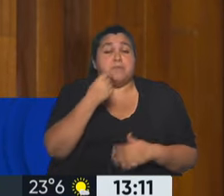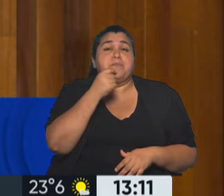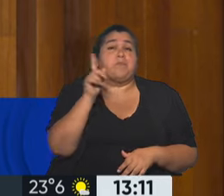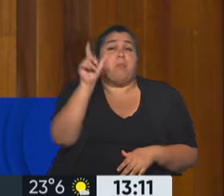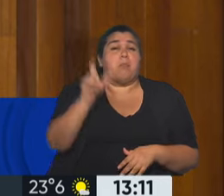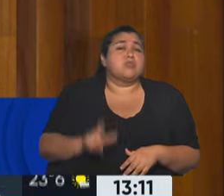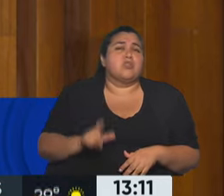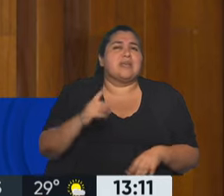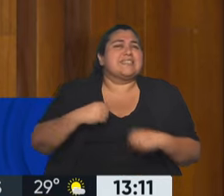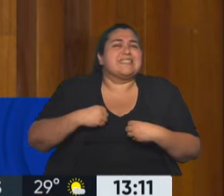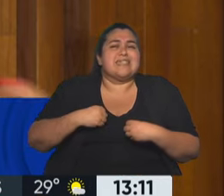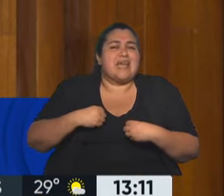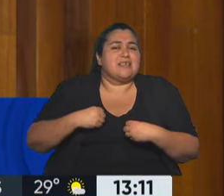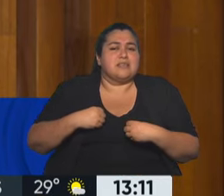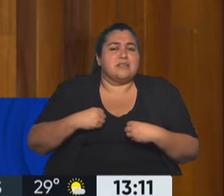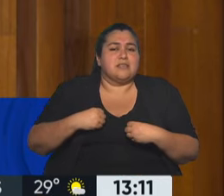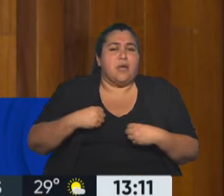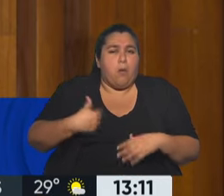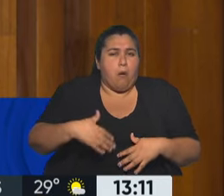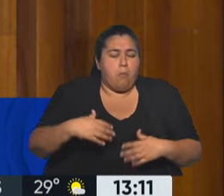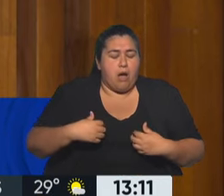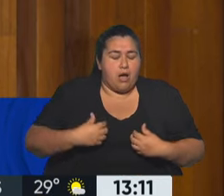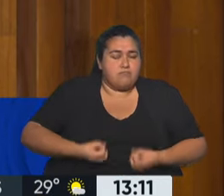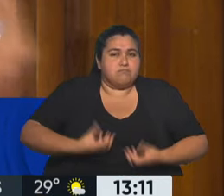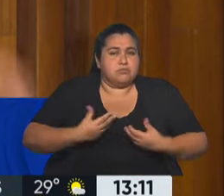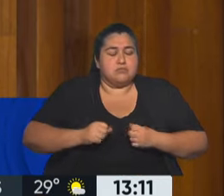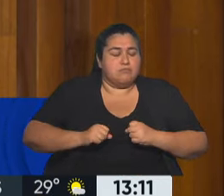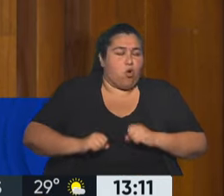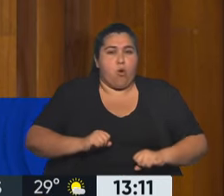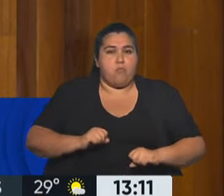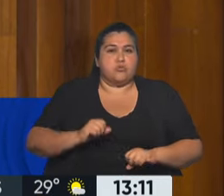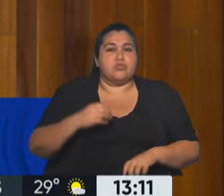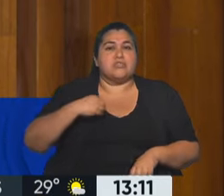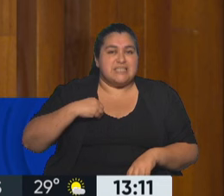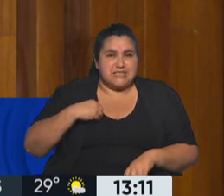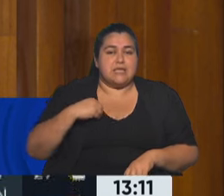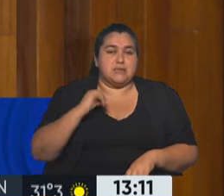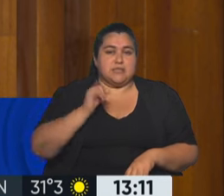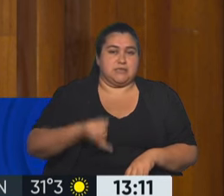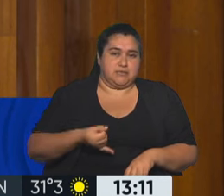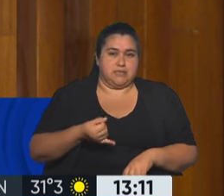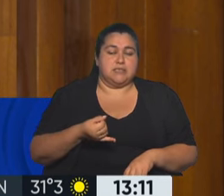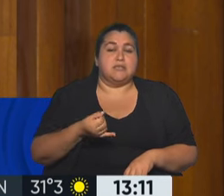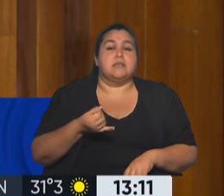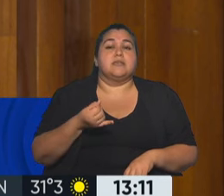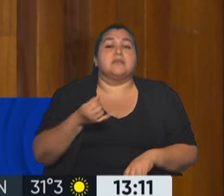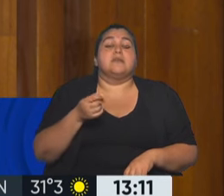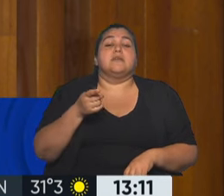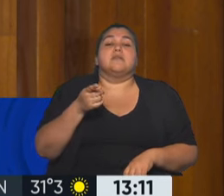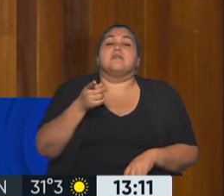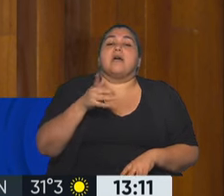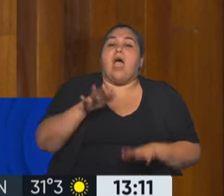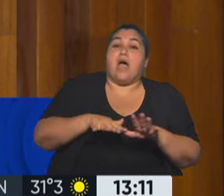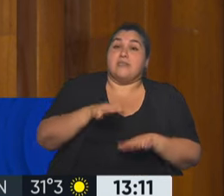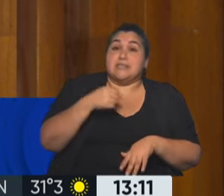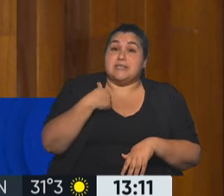siente cuando está por convulsionar, tiene algún síntoma en sí. El tema es que para ser